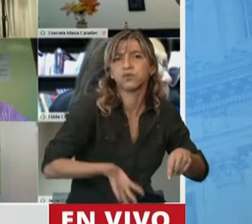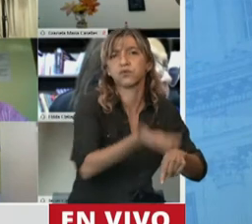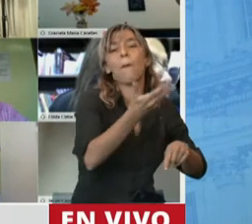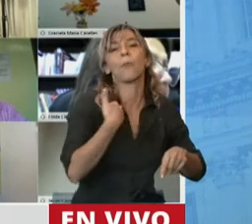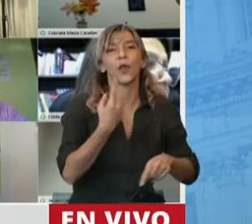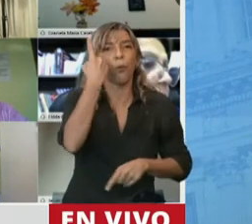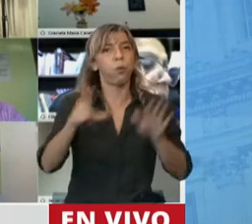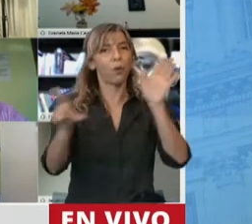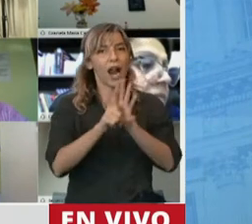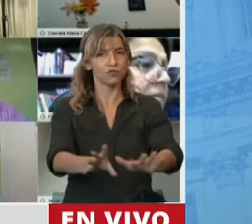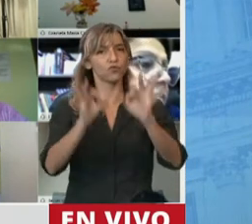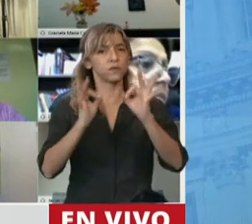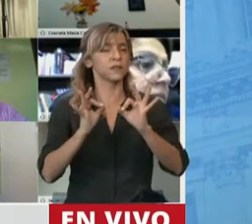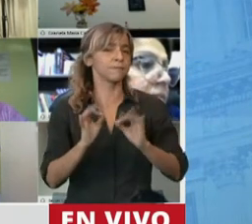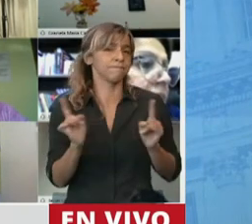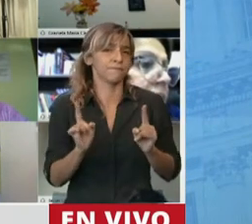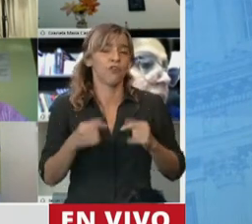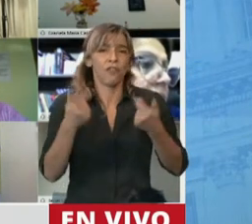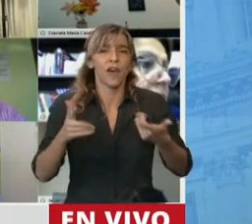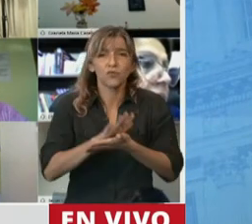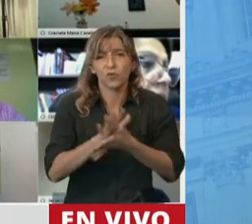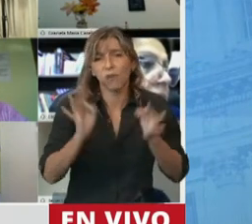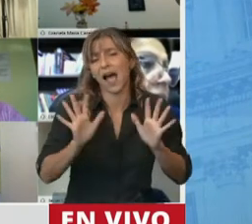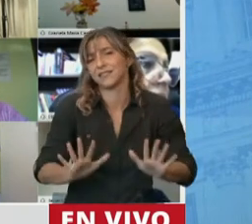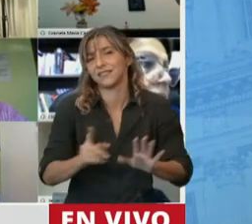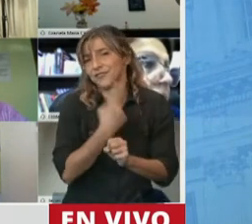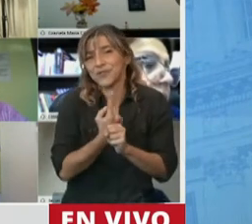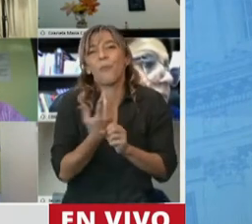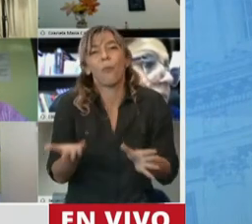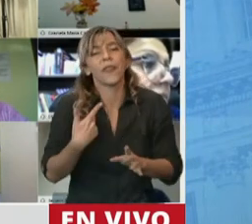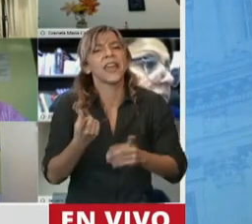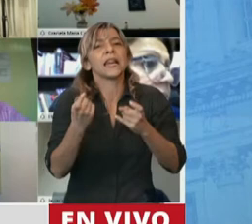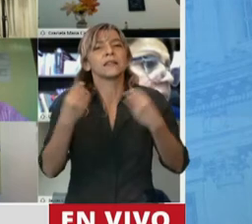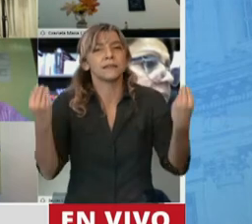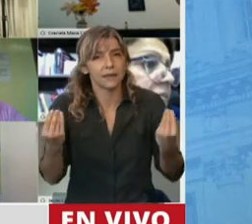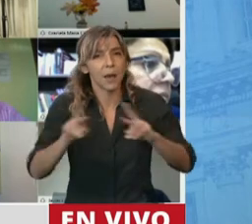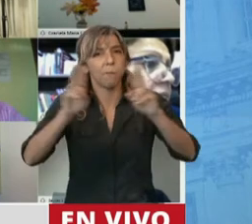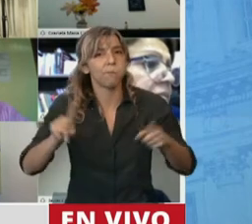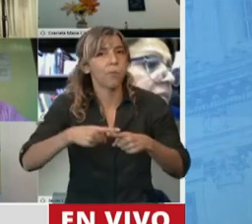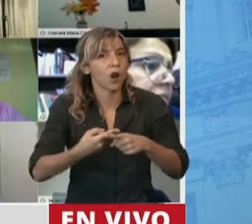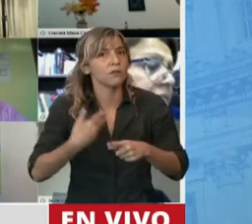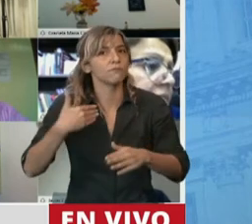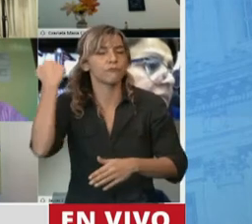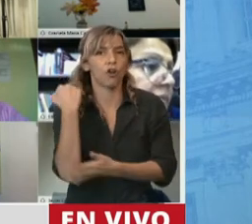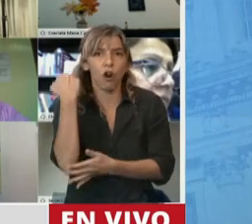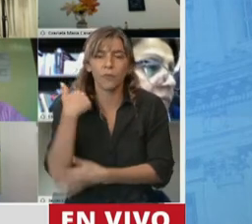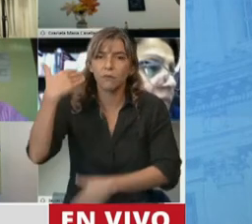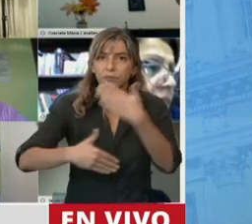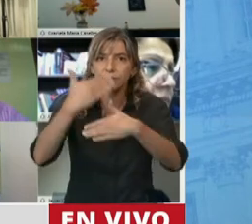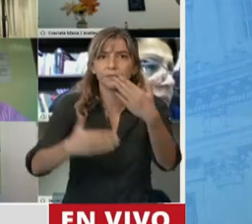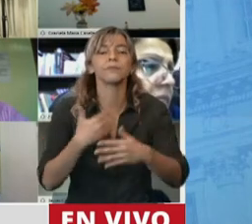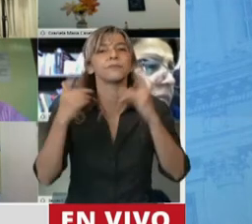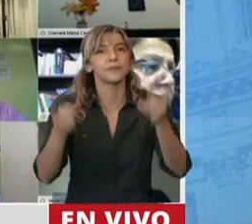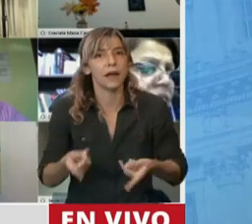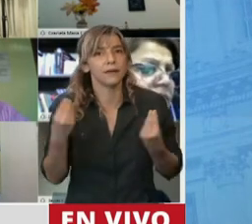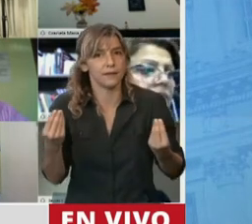resolver los problemas que tiene la Argentina. Se necesita un plan económico, se necesita certeza jurídica y no asustar a los